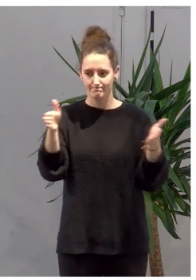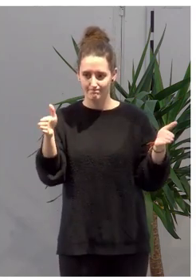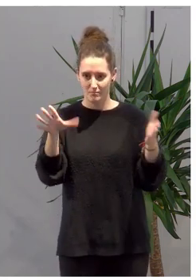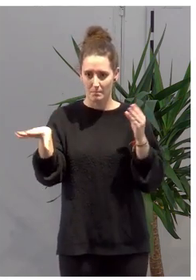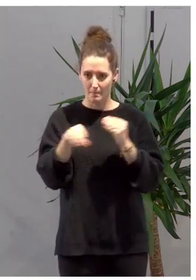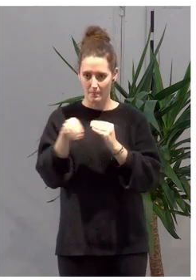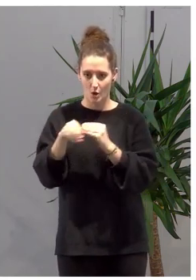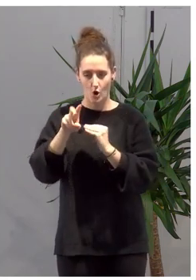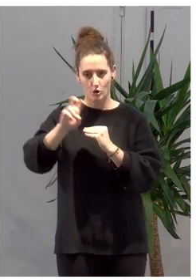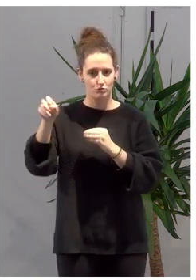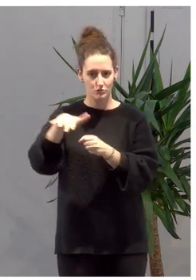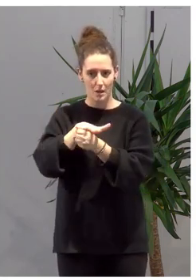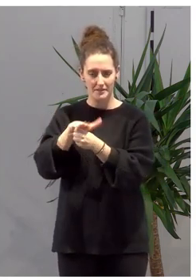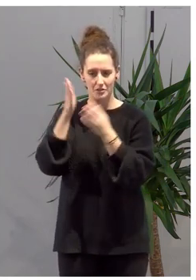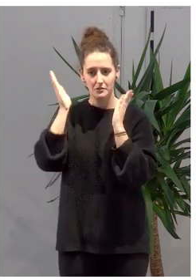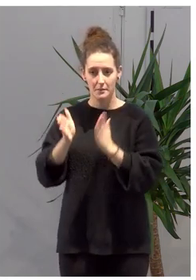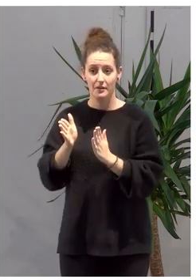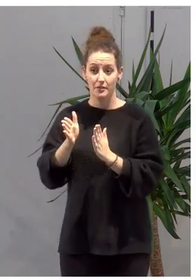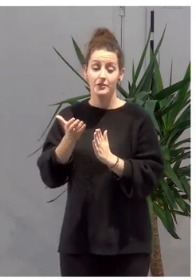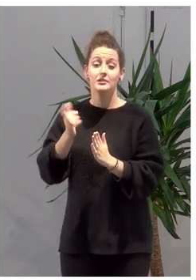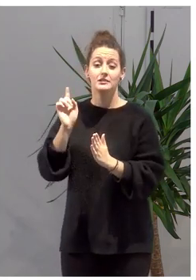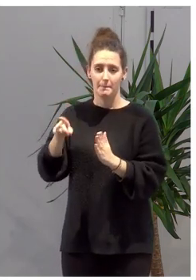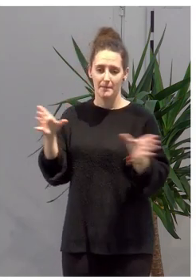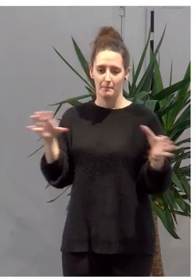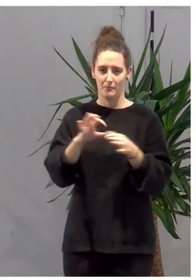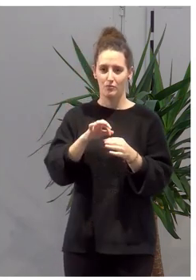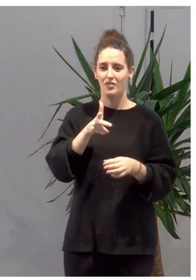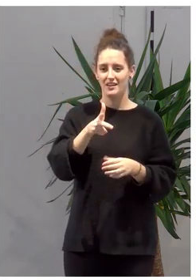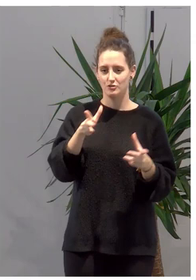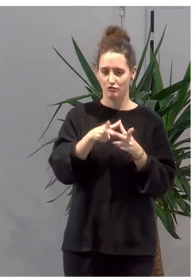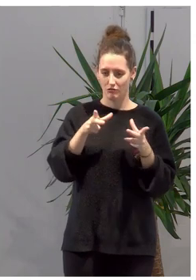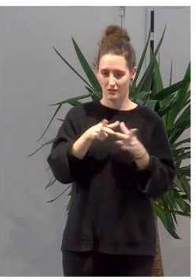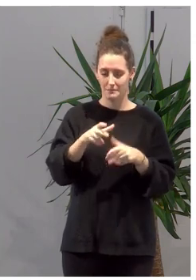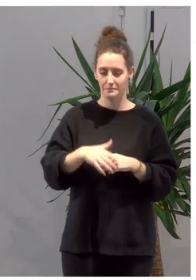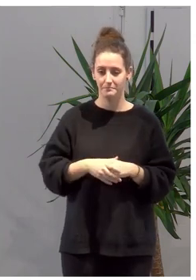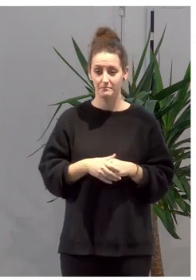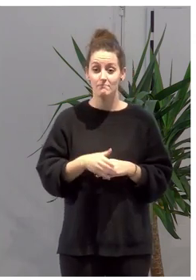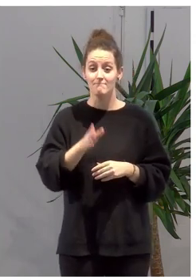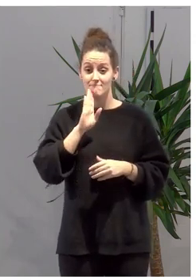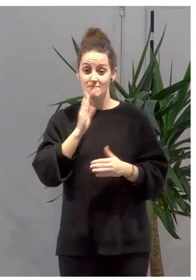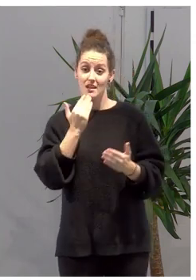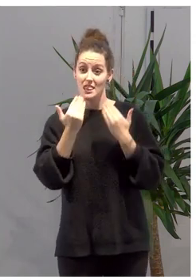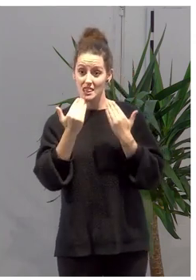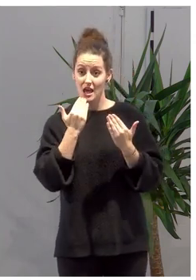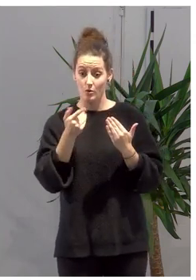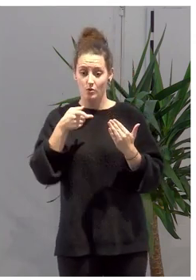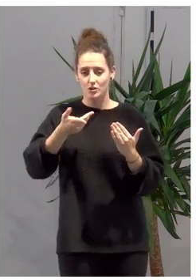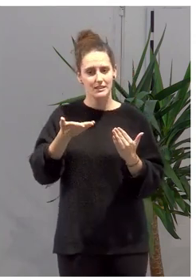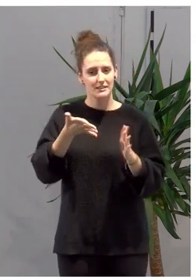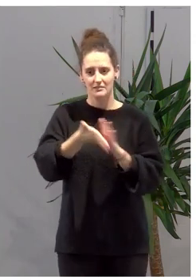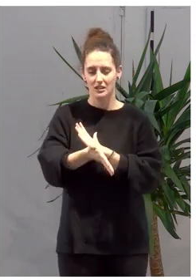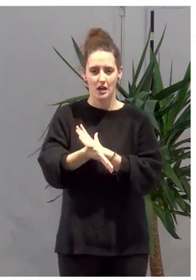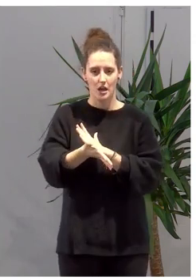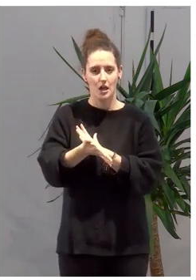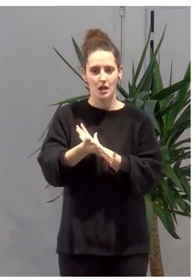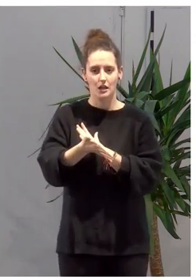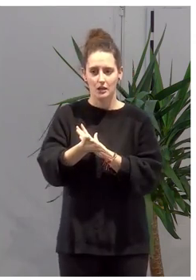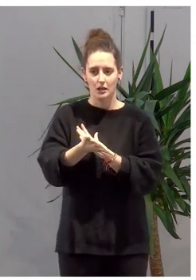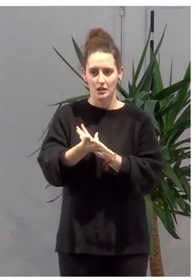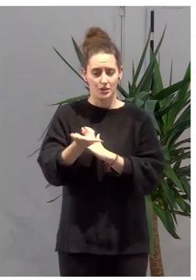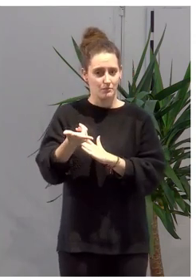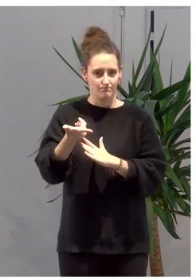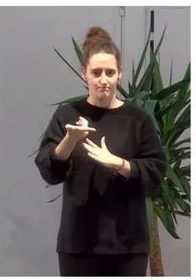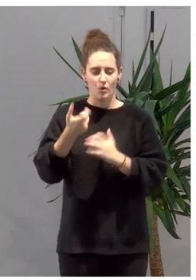intervención también de los servicios sociales. El diálogo, como decía antes, tiene un tremendo componente de